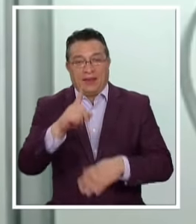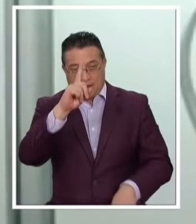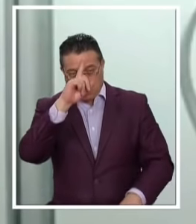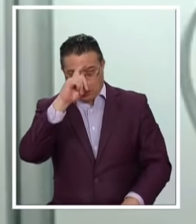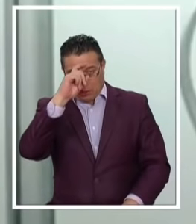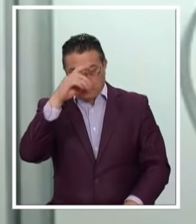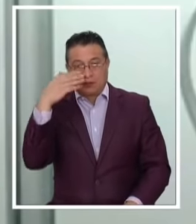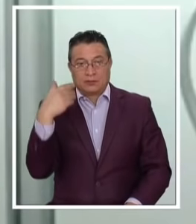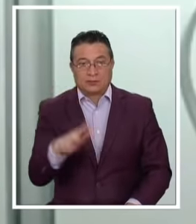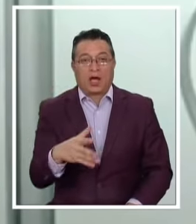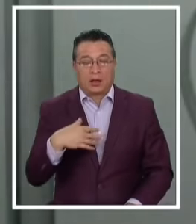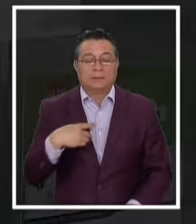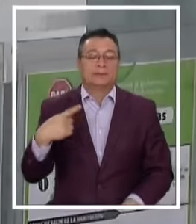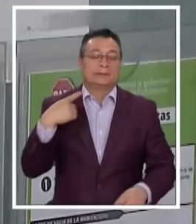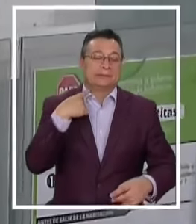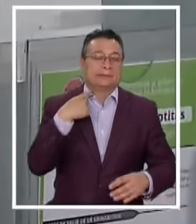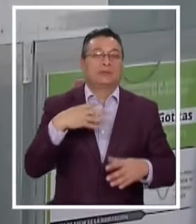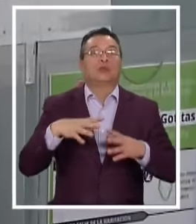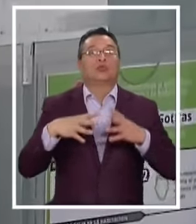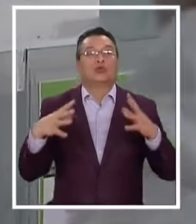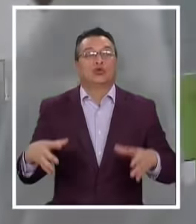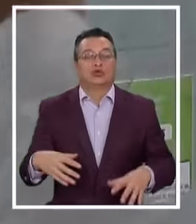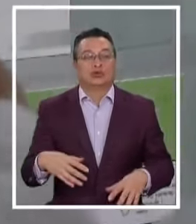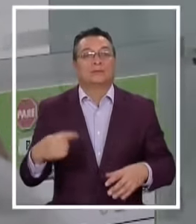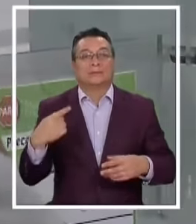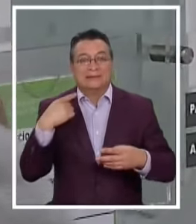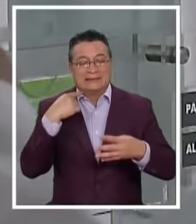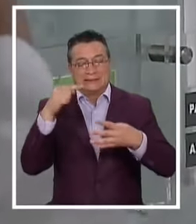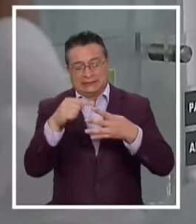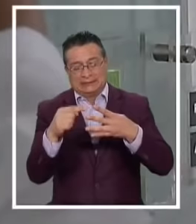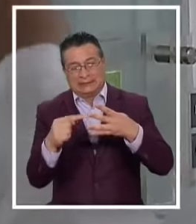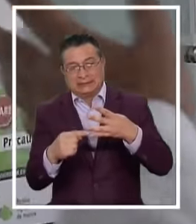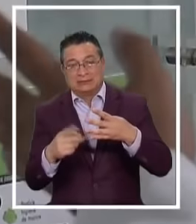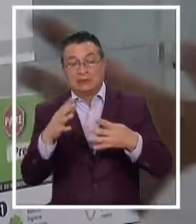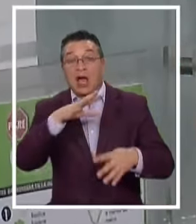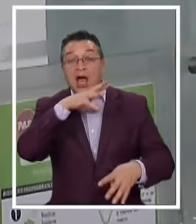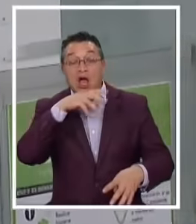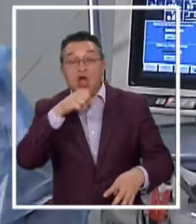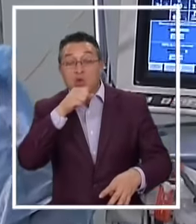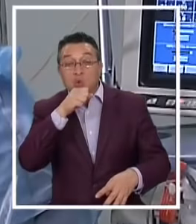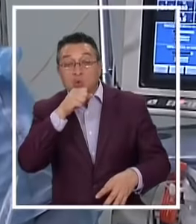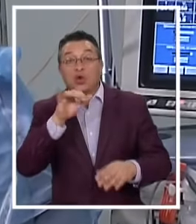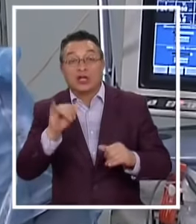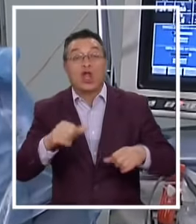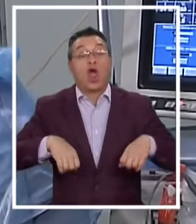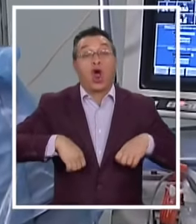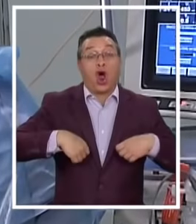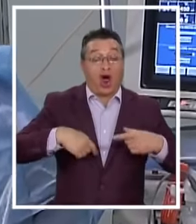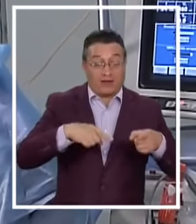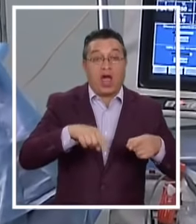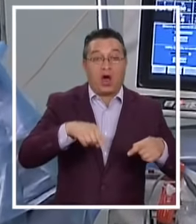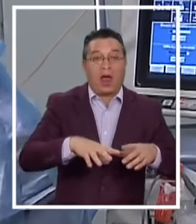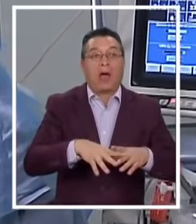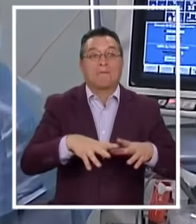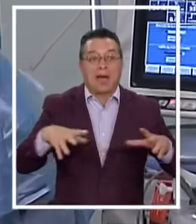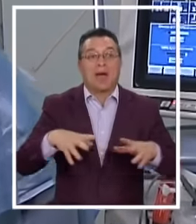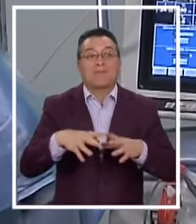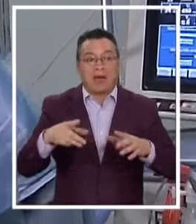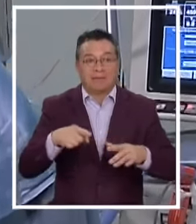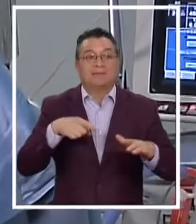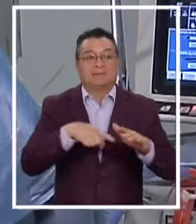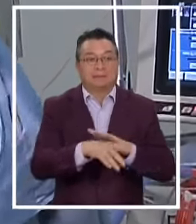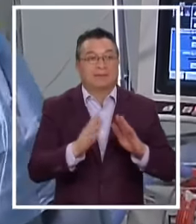ya tienen Un compromiso importante Con morbilidades O no Los adultos Más jóvenes Son los que hoy Empiezan a usar Con mayor